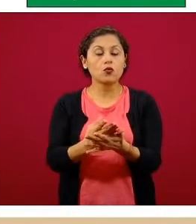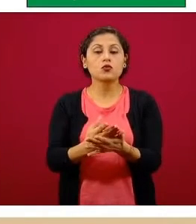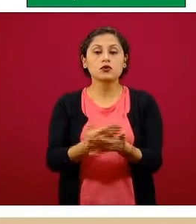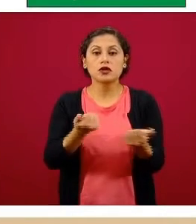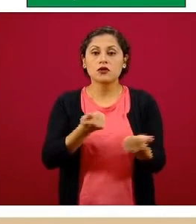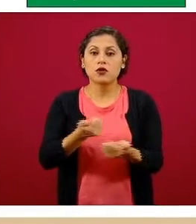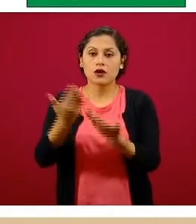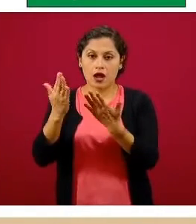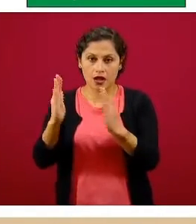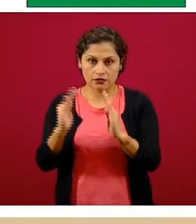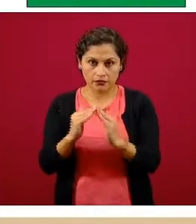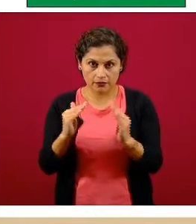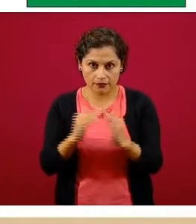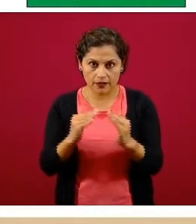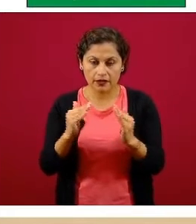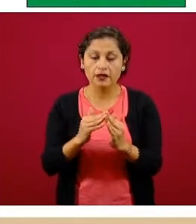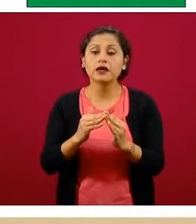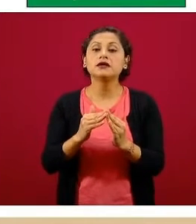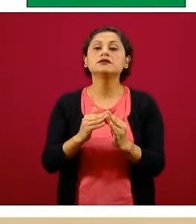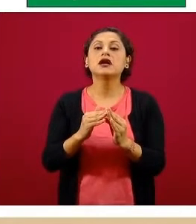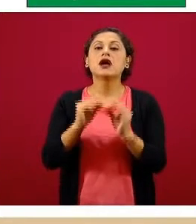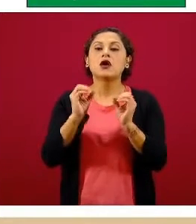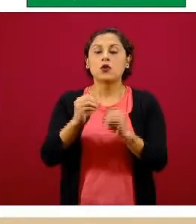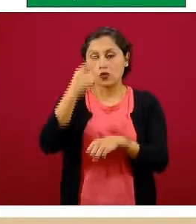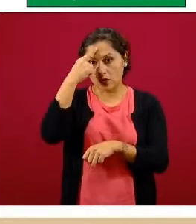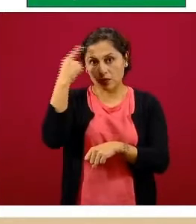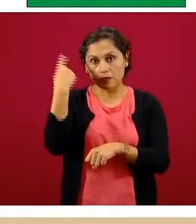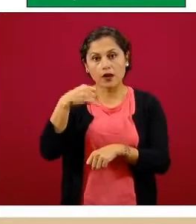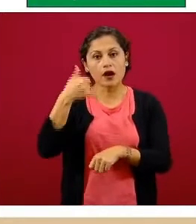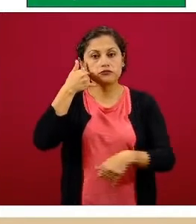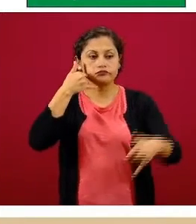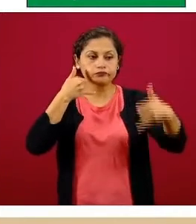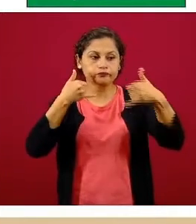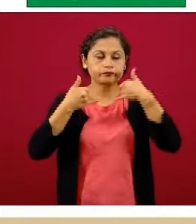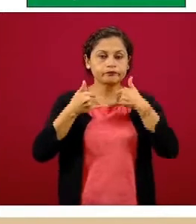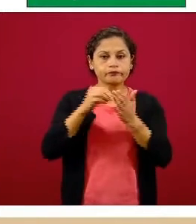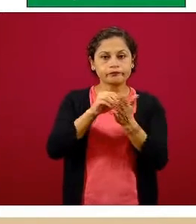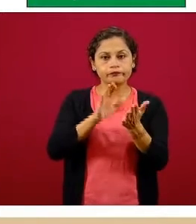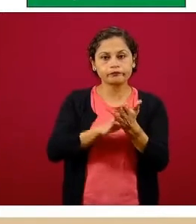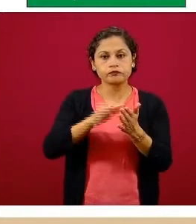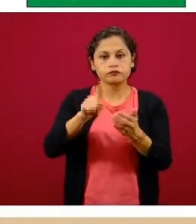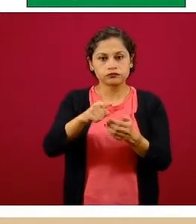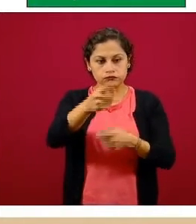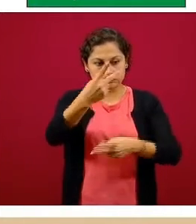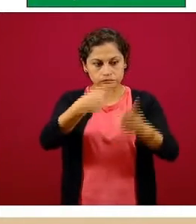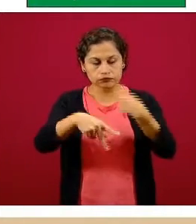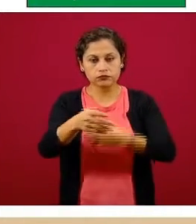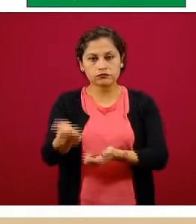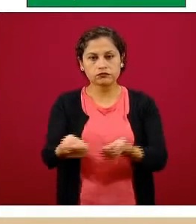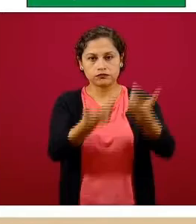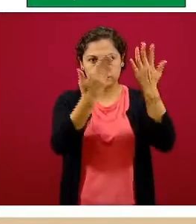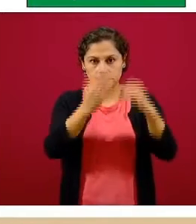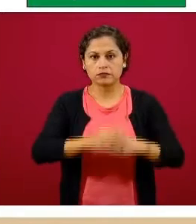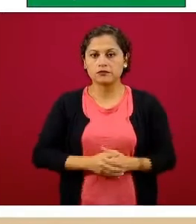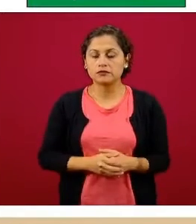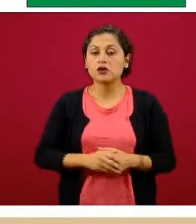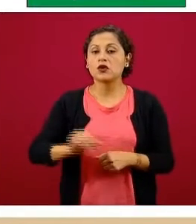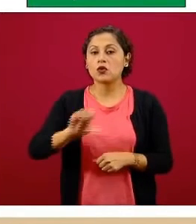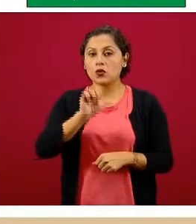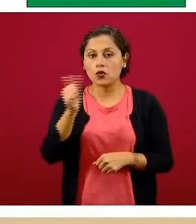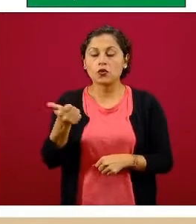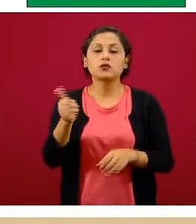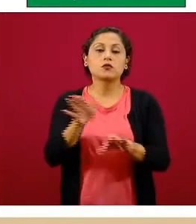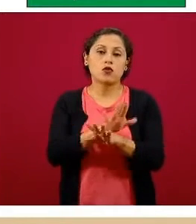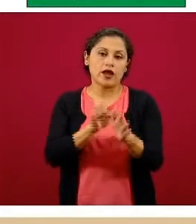pedidos para pasar, recoger y llevar. Y en el caso de la actividad hotelera, de manera complementaria serían servicios a la